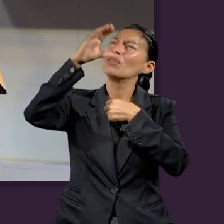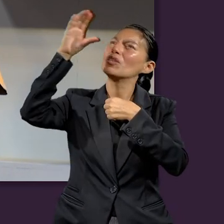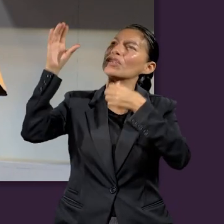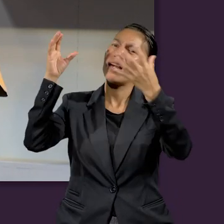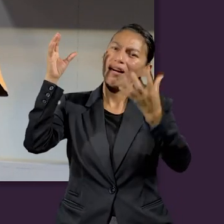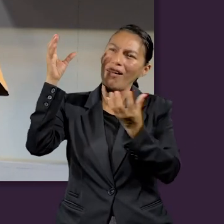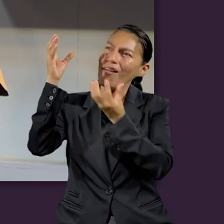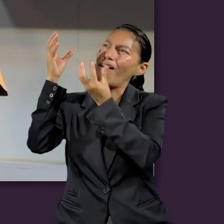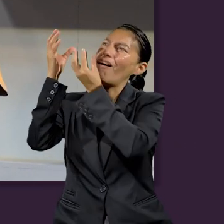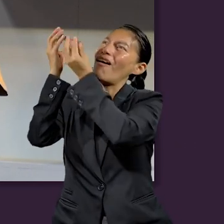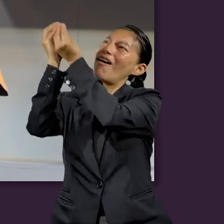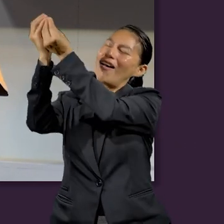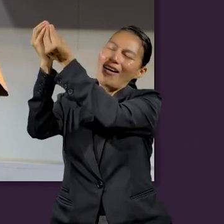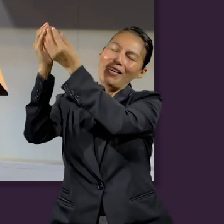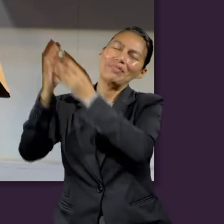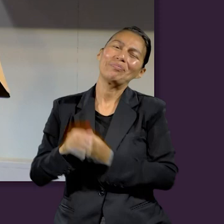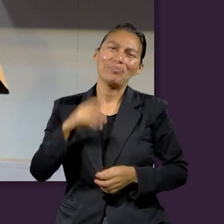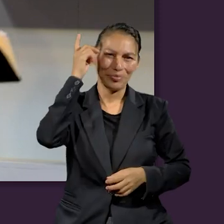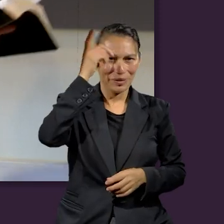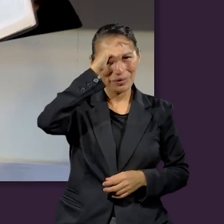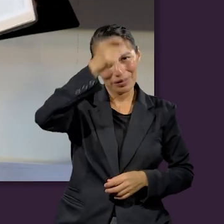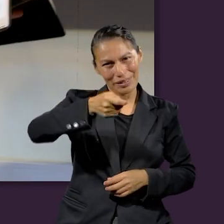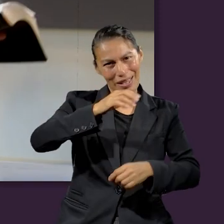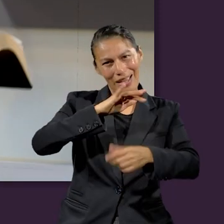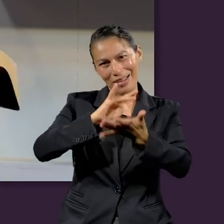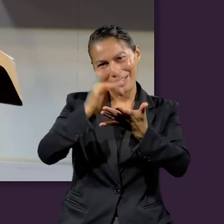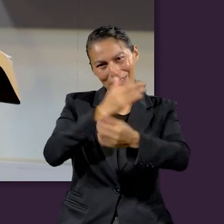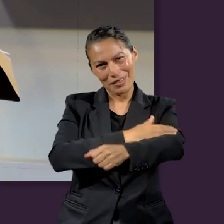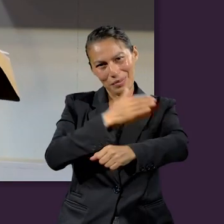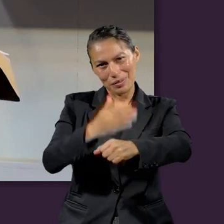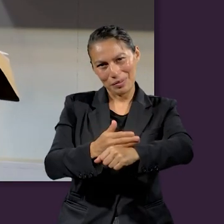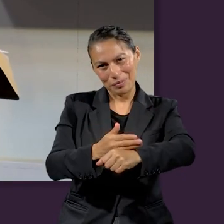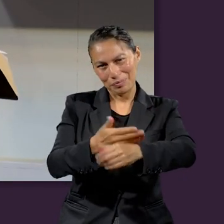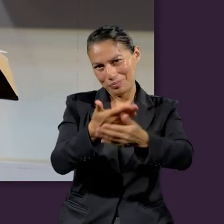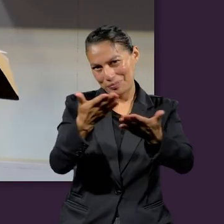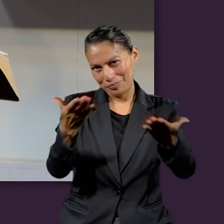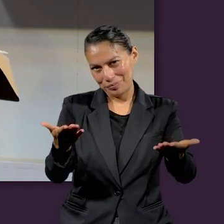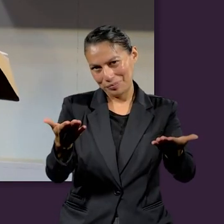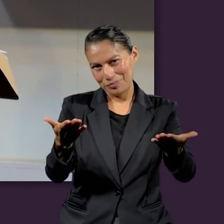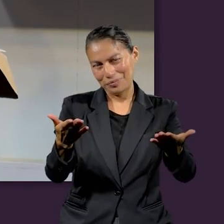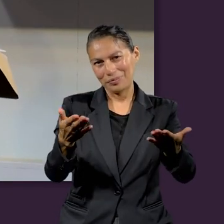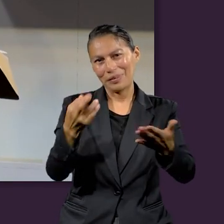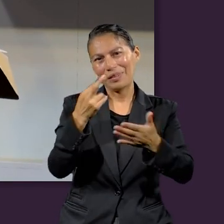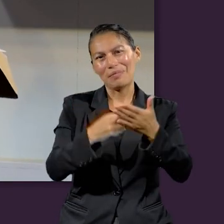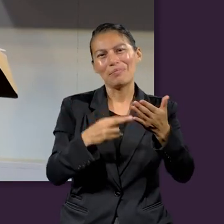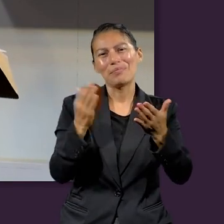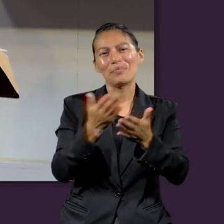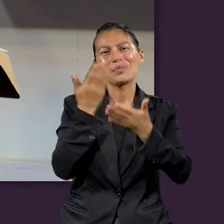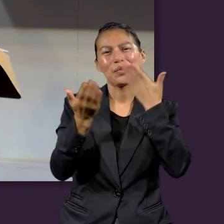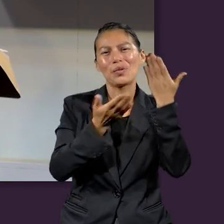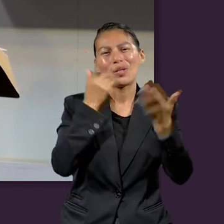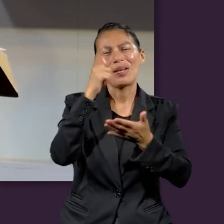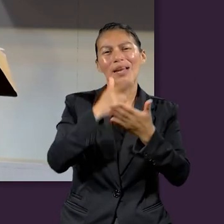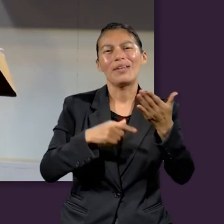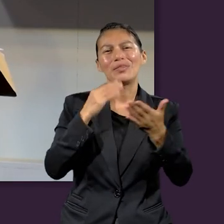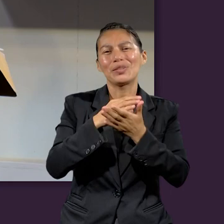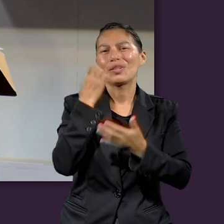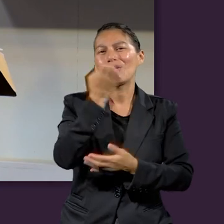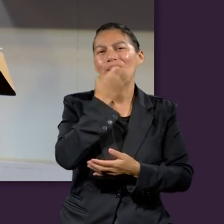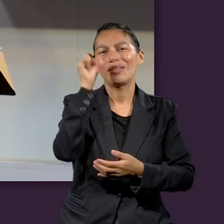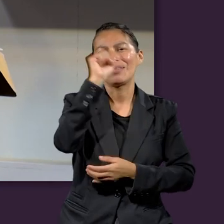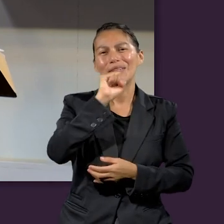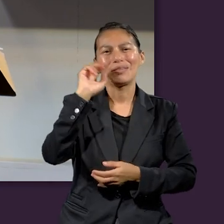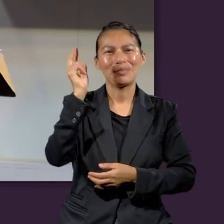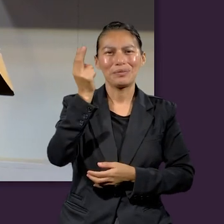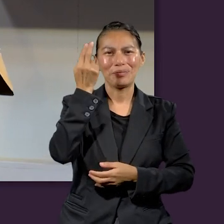estemos con Él en el reino de los cielos. Que Dios les bendiga y gracias por acompañarnos a ustedes también en este repaso de la